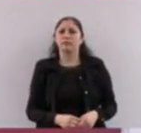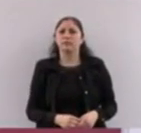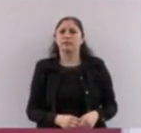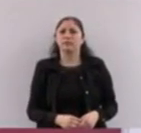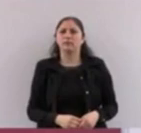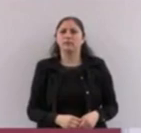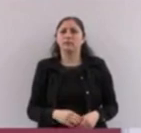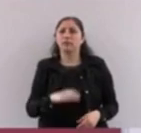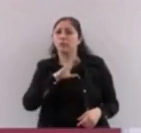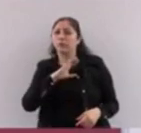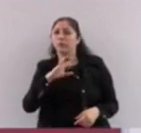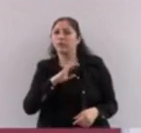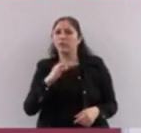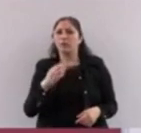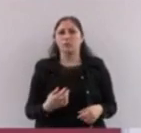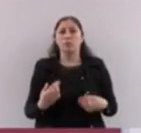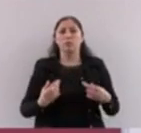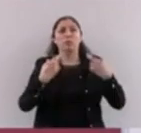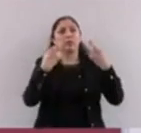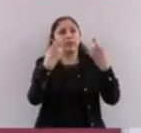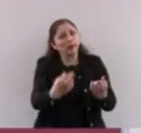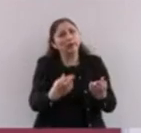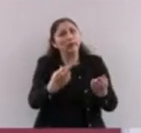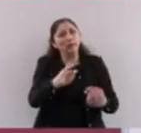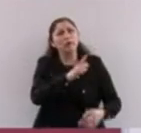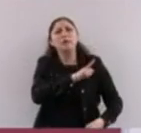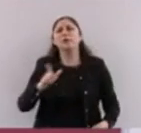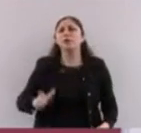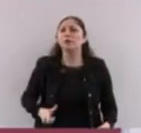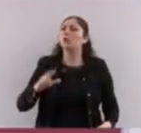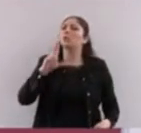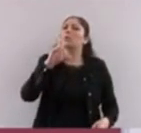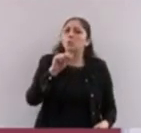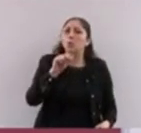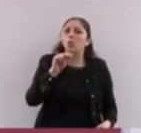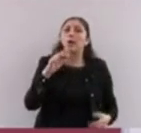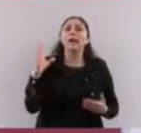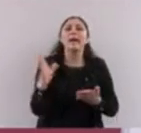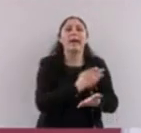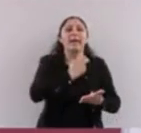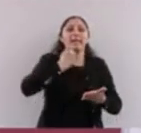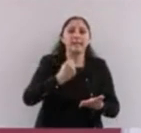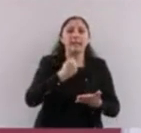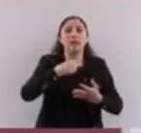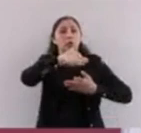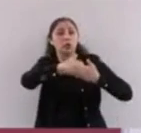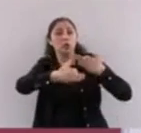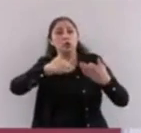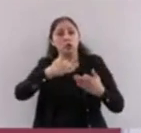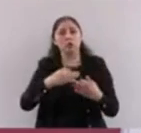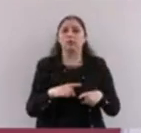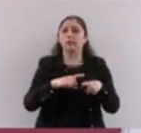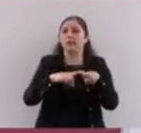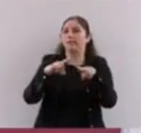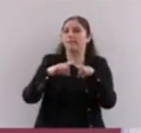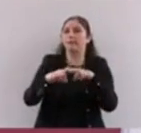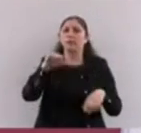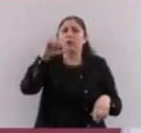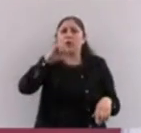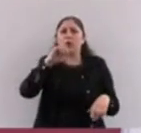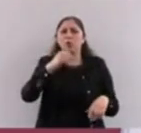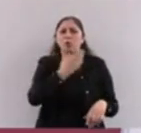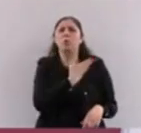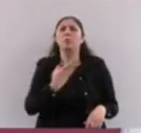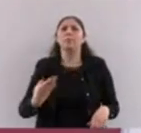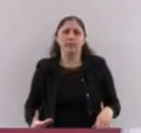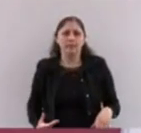es un regalo del gobierno, esto ustedes se lo han ganado. La diferencia es que hoy tenemos un